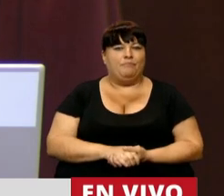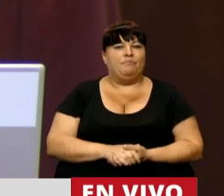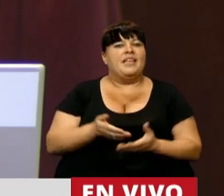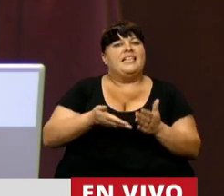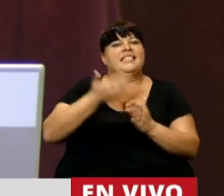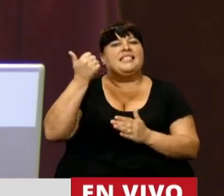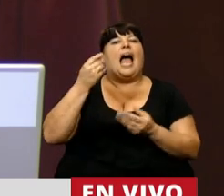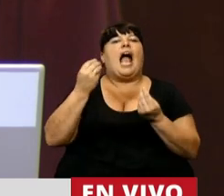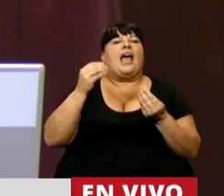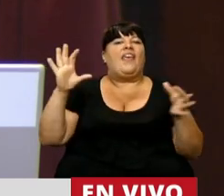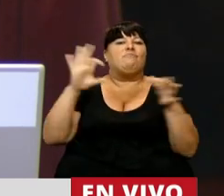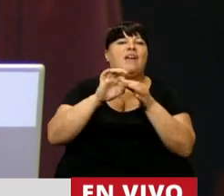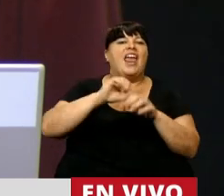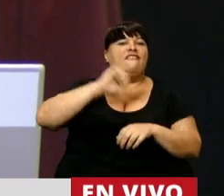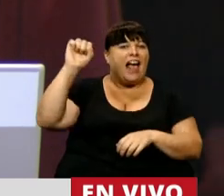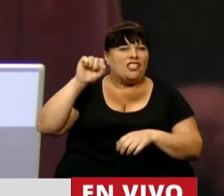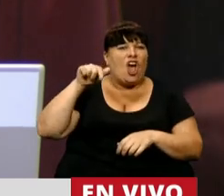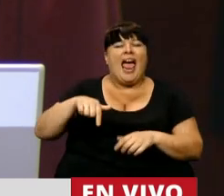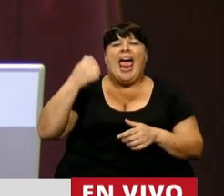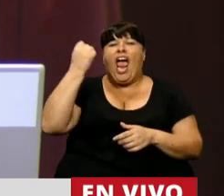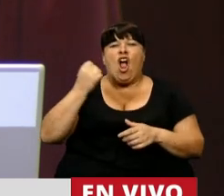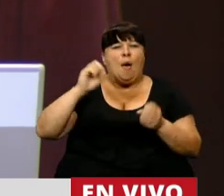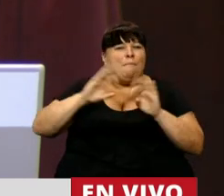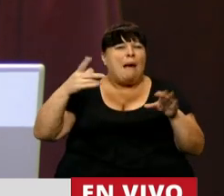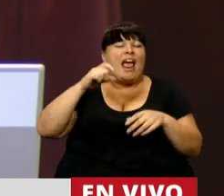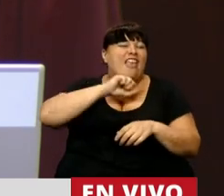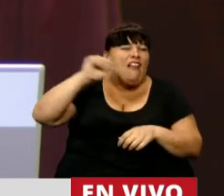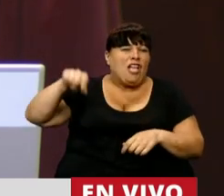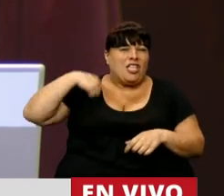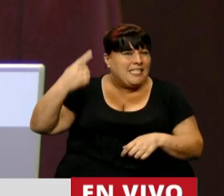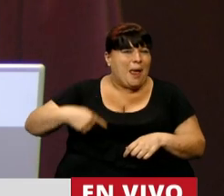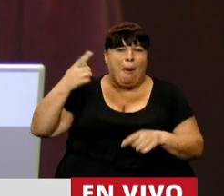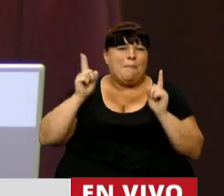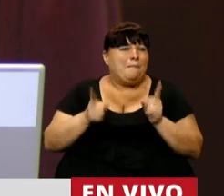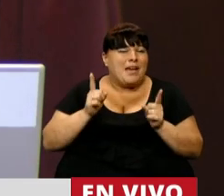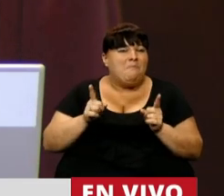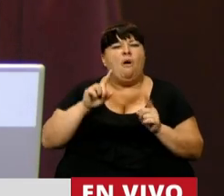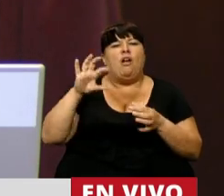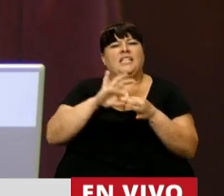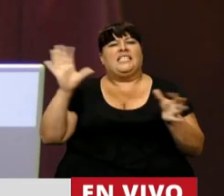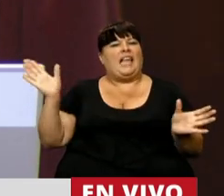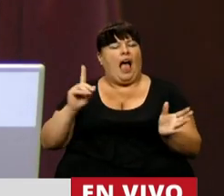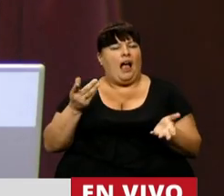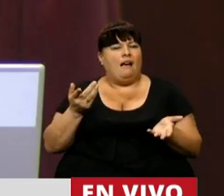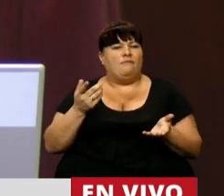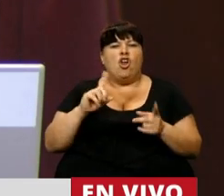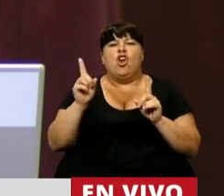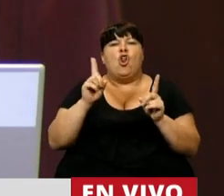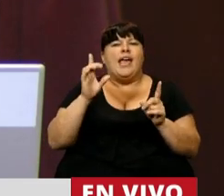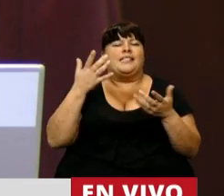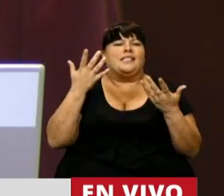elimina la variable de la inflación en una economía enferma e inflacionaria casi permanente. No hace falta